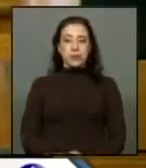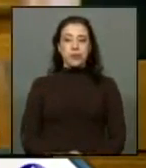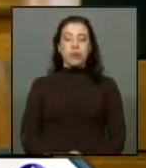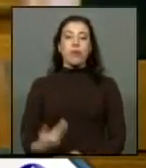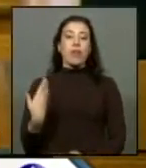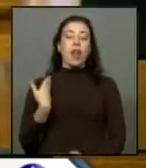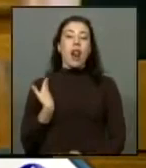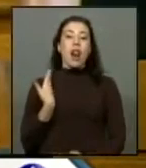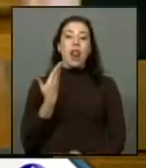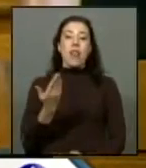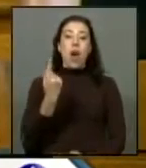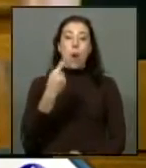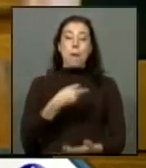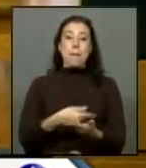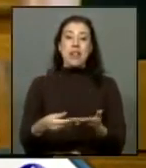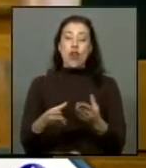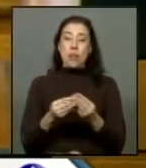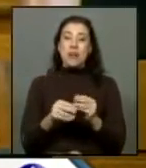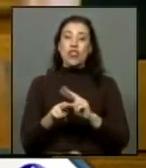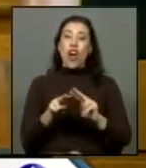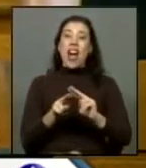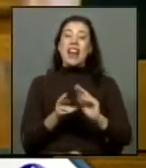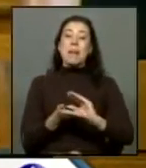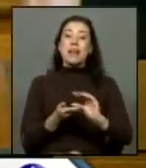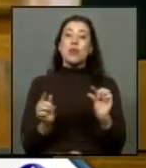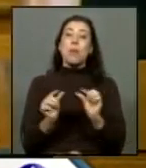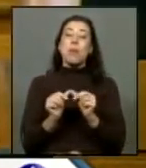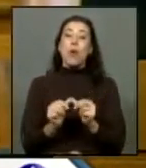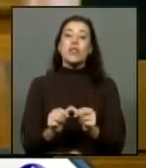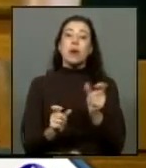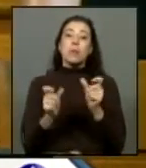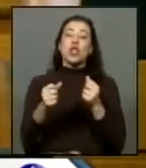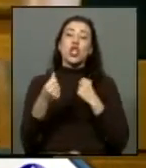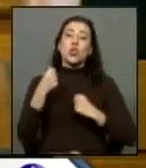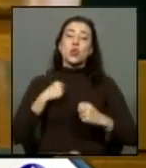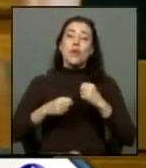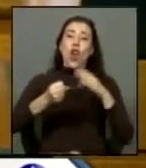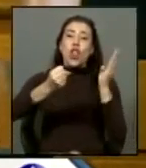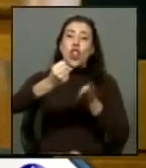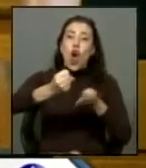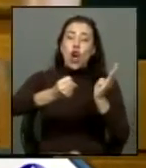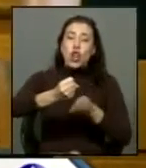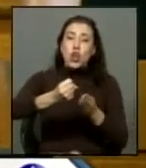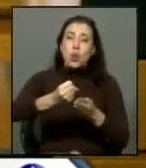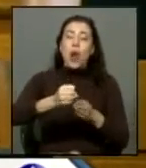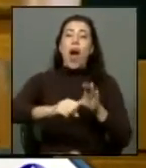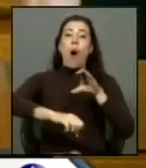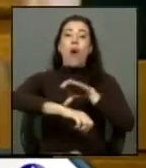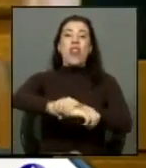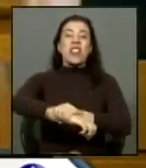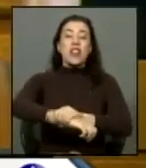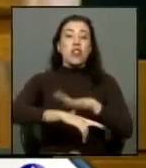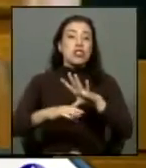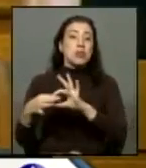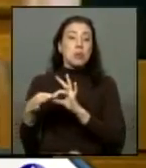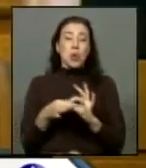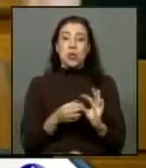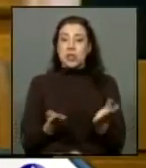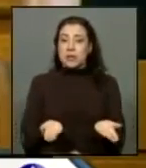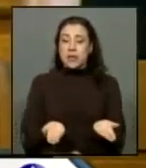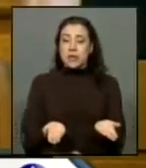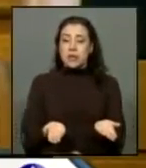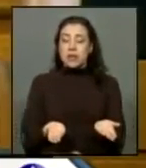otorga un millón de pesos como reparación parcial a los que sufrieron tortura y fueron detenidos injustamente tal cual